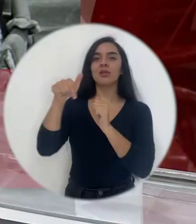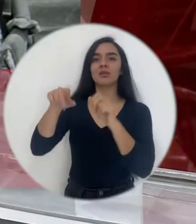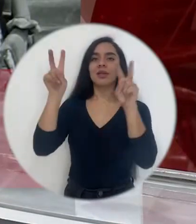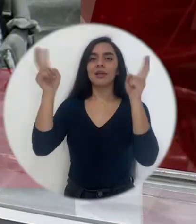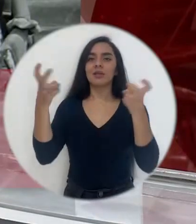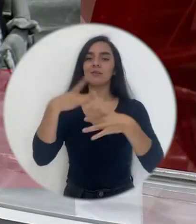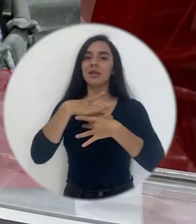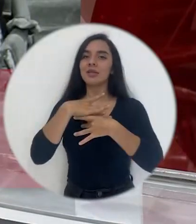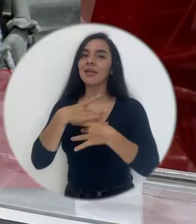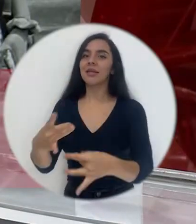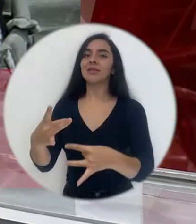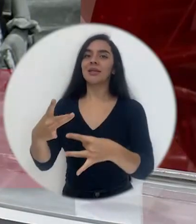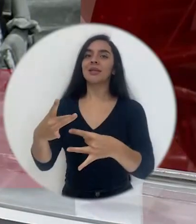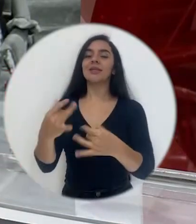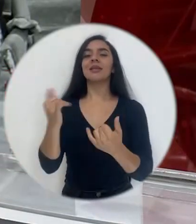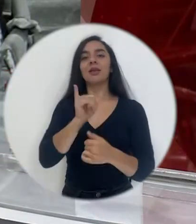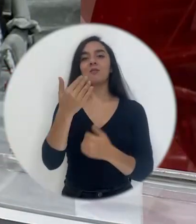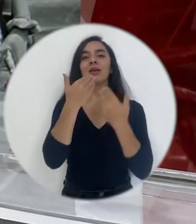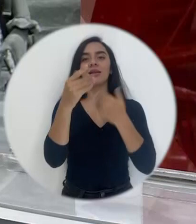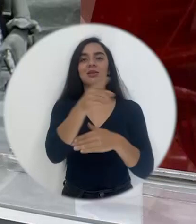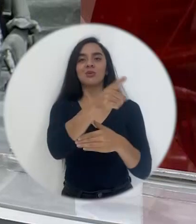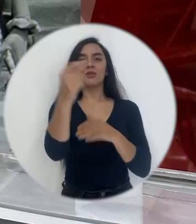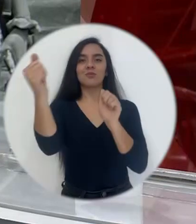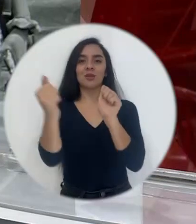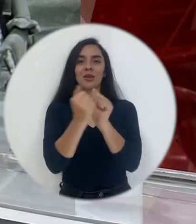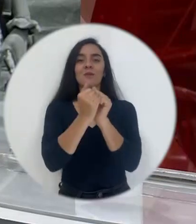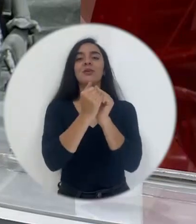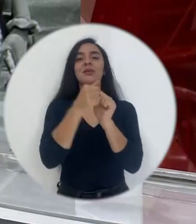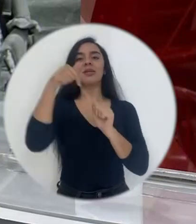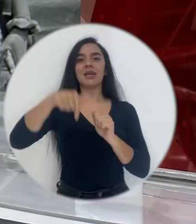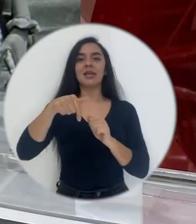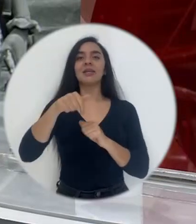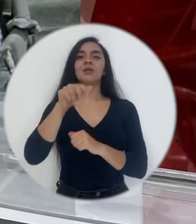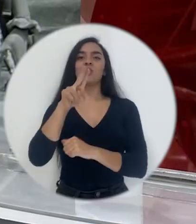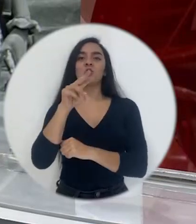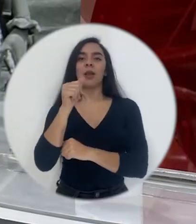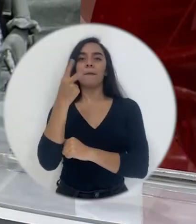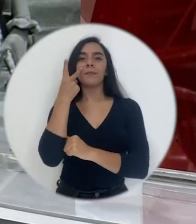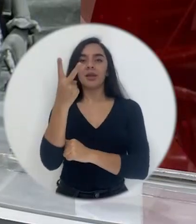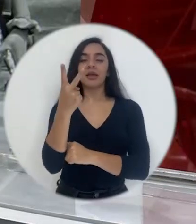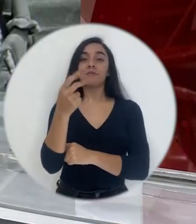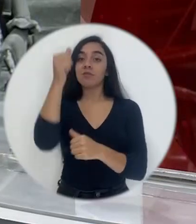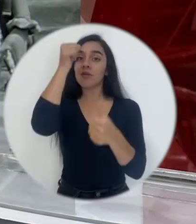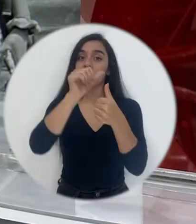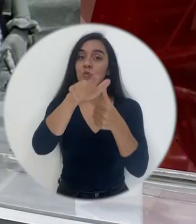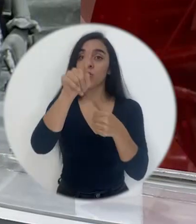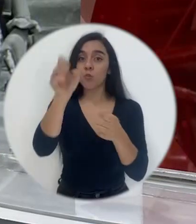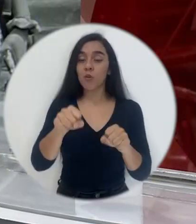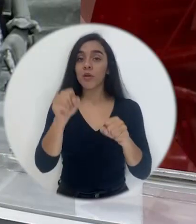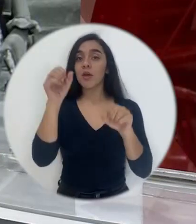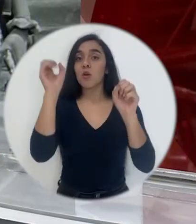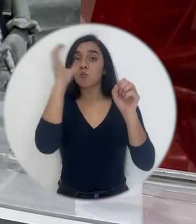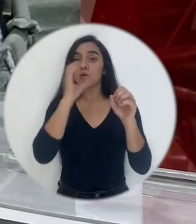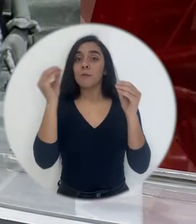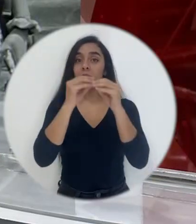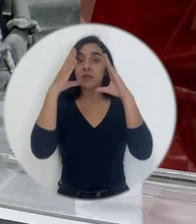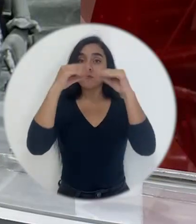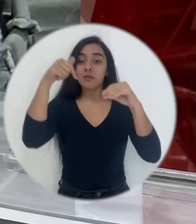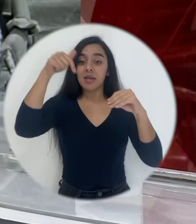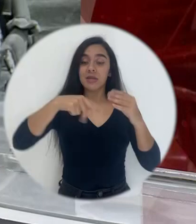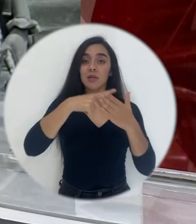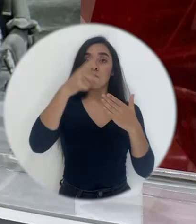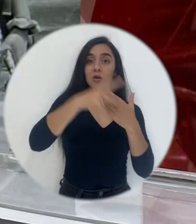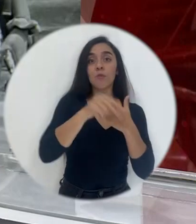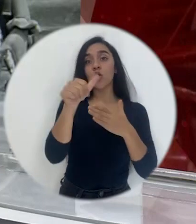acompañarnos con este interesante tema y a ustedes por estar con nosotros una vez más aquí en Una Mirada les recuerdo que pueden buscar más información